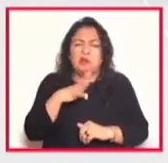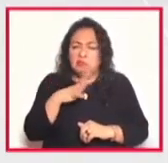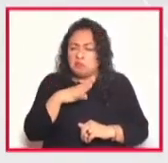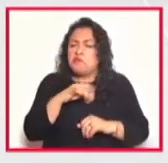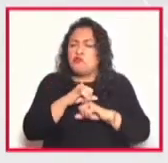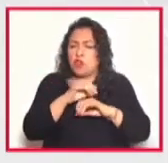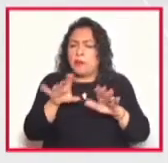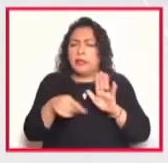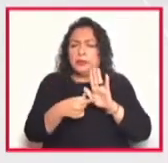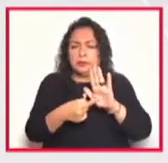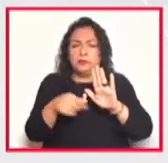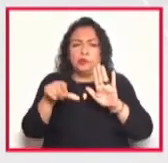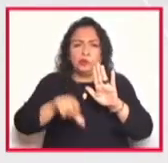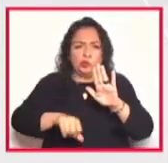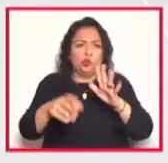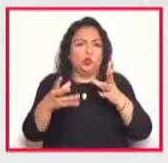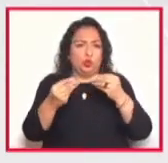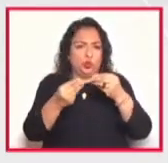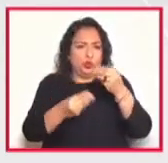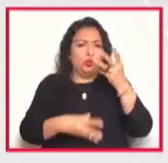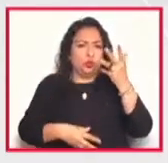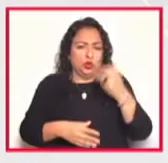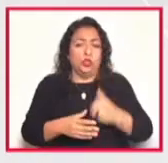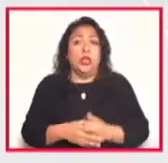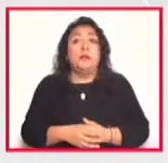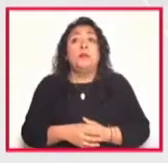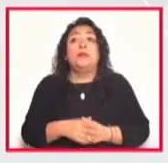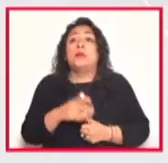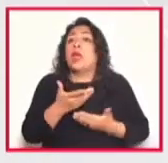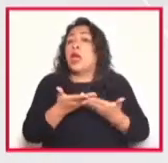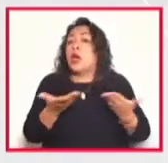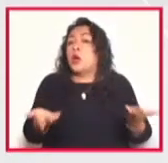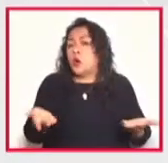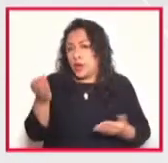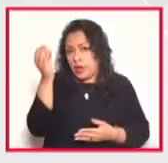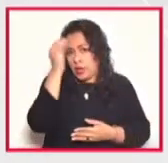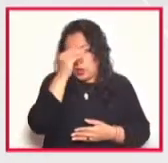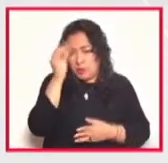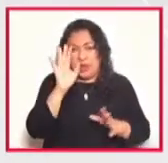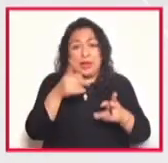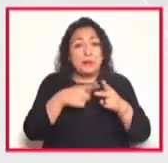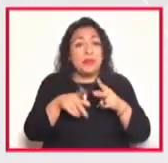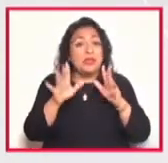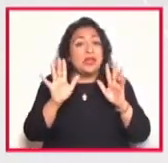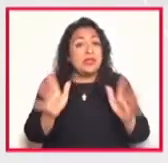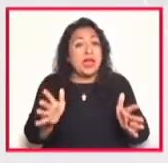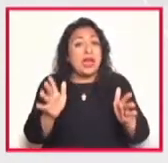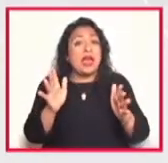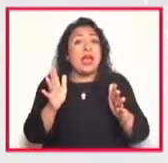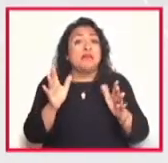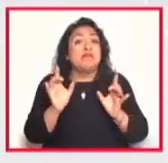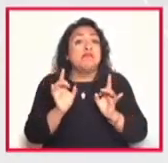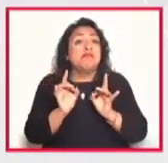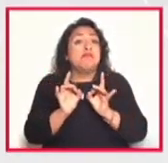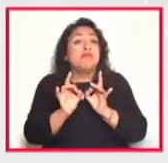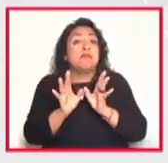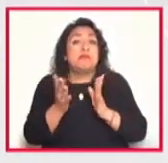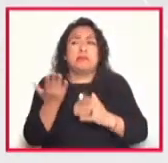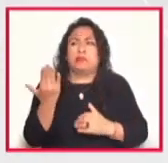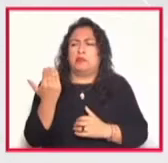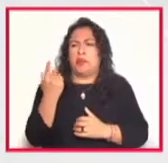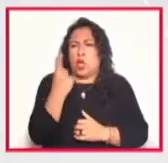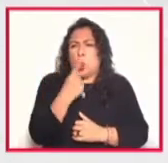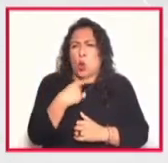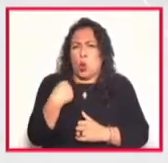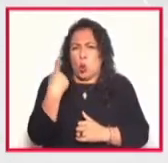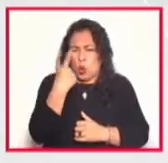de este día, mucha información de lo que ocurrió por allá. ¿Pero qué te parece, Rafael, amigos, si comenzamos con algo que ocurrió hace algunas horas,